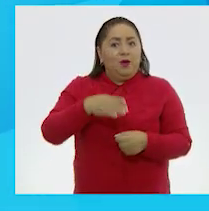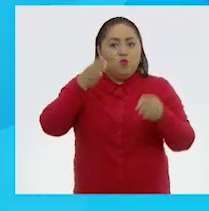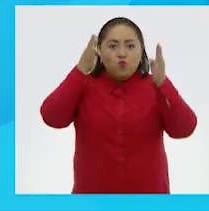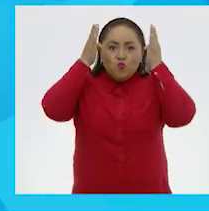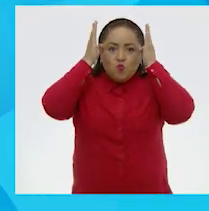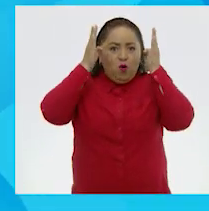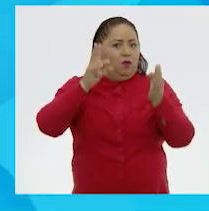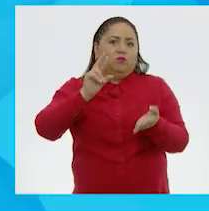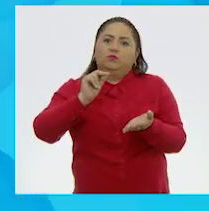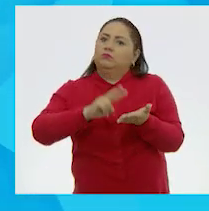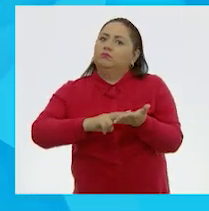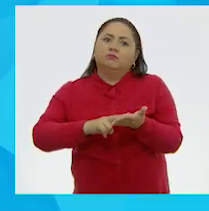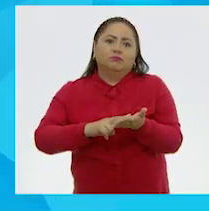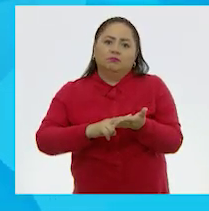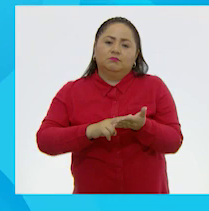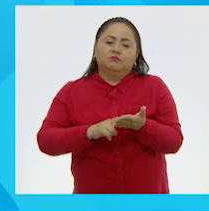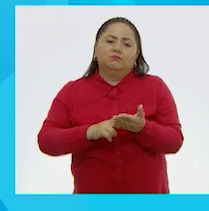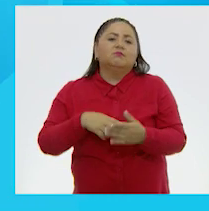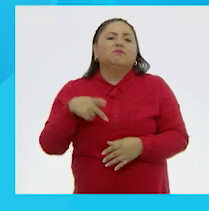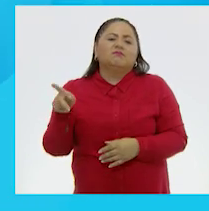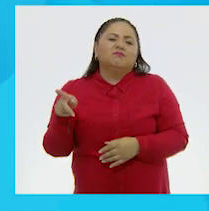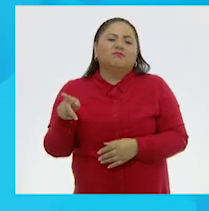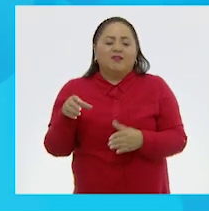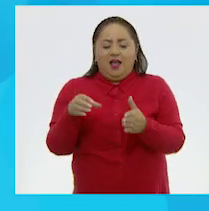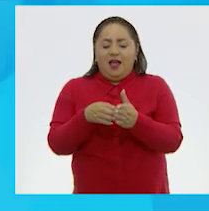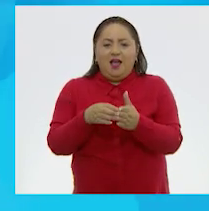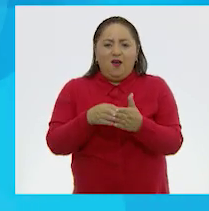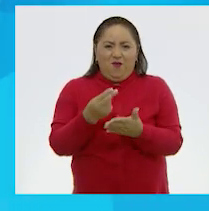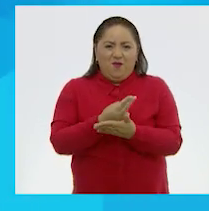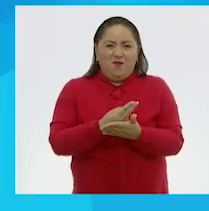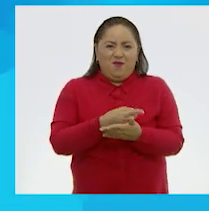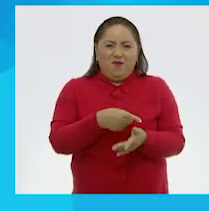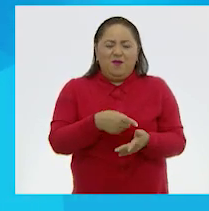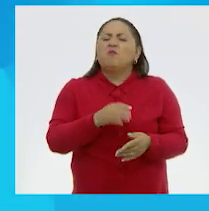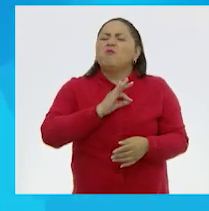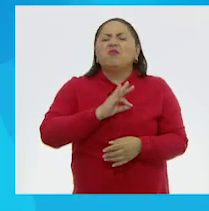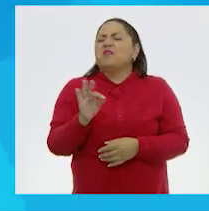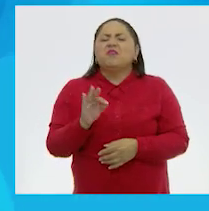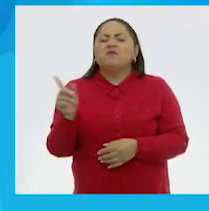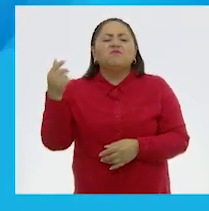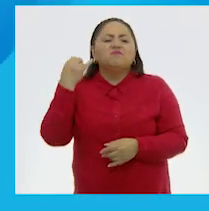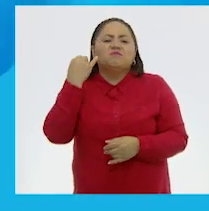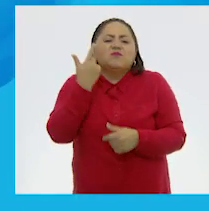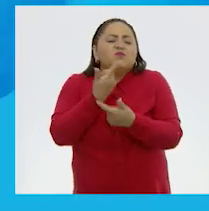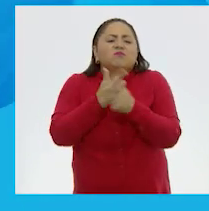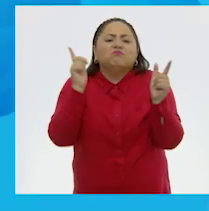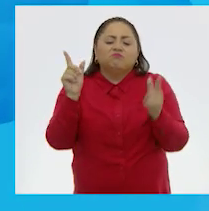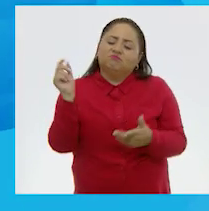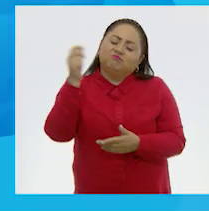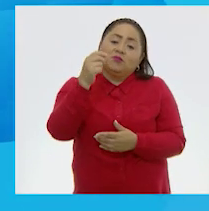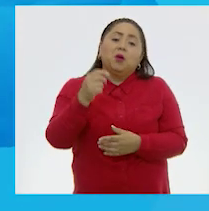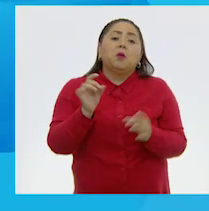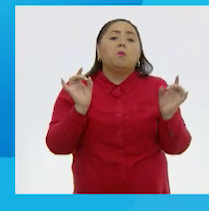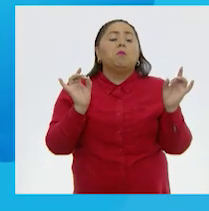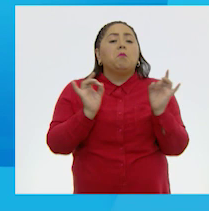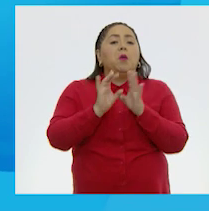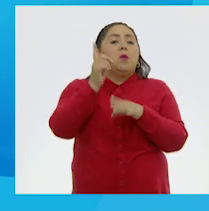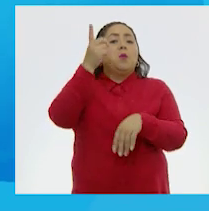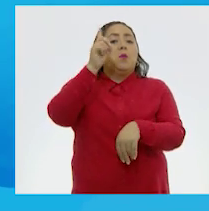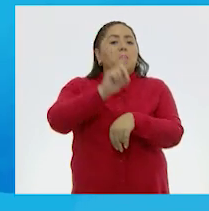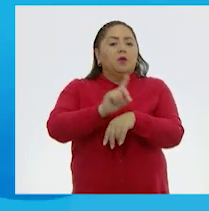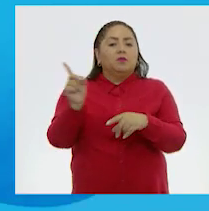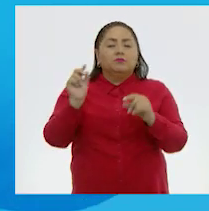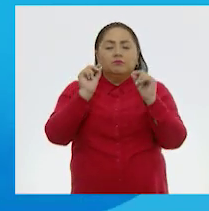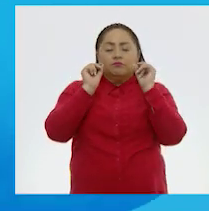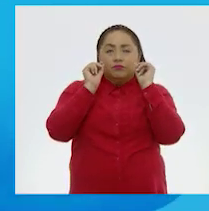no son verdes, pues con su caja de colores sí podían serlo. Y un día, cuando se